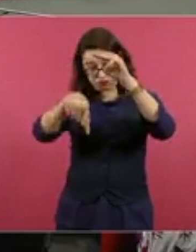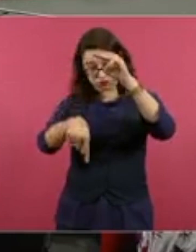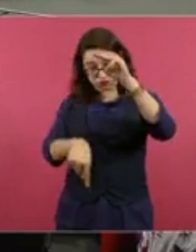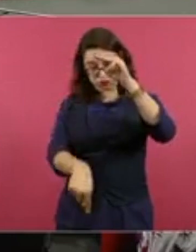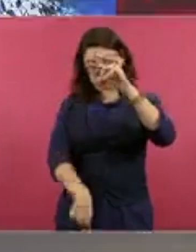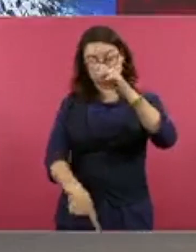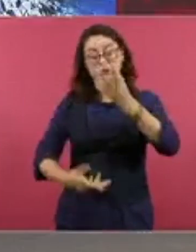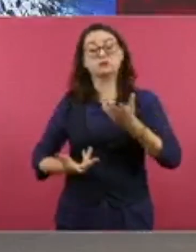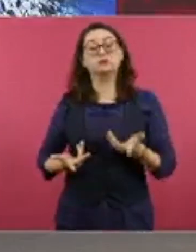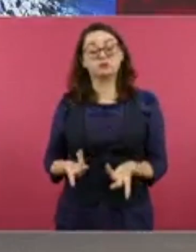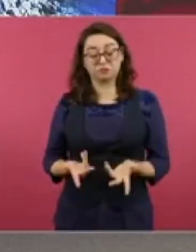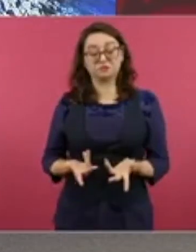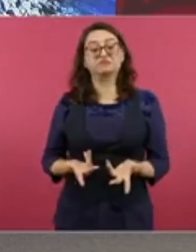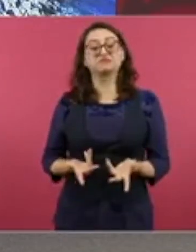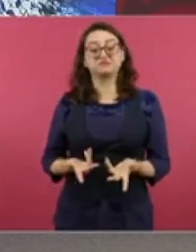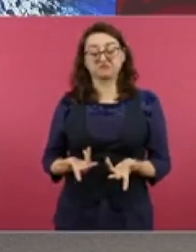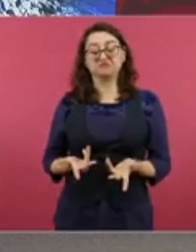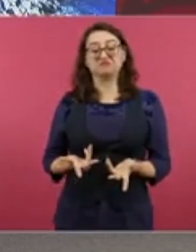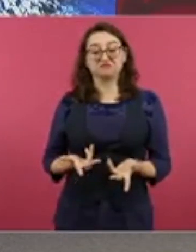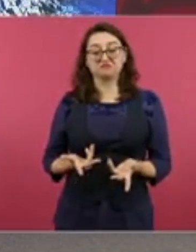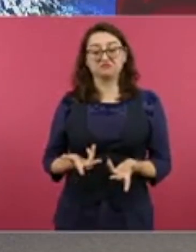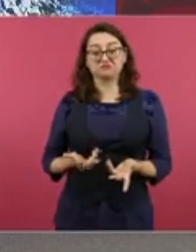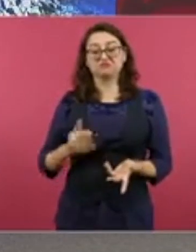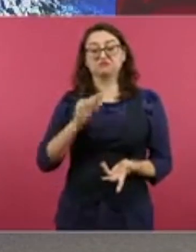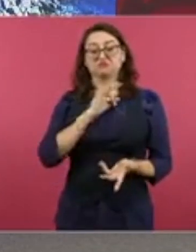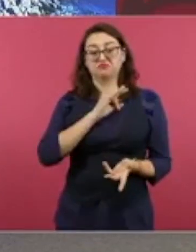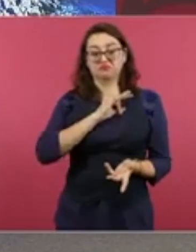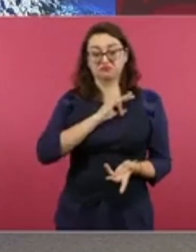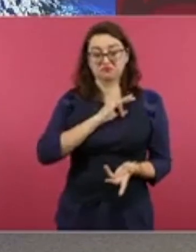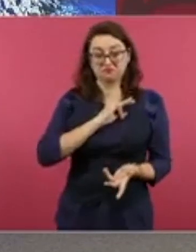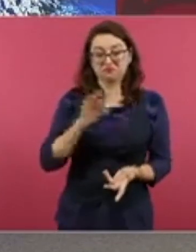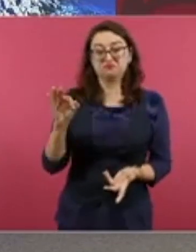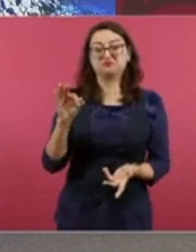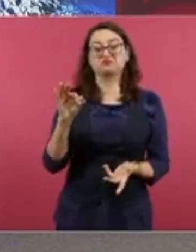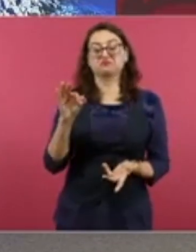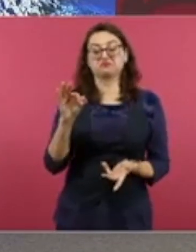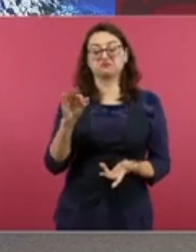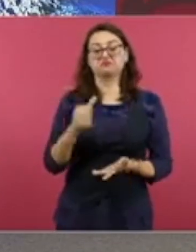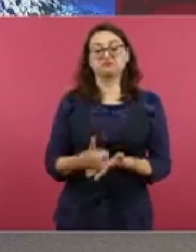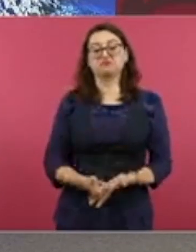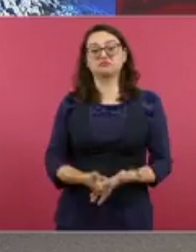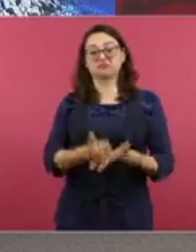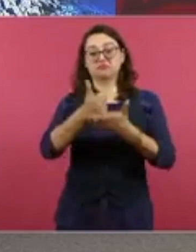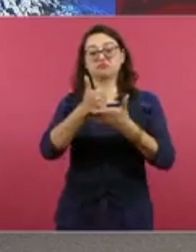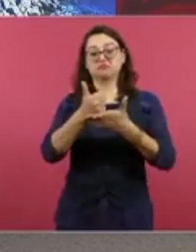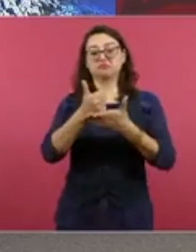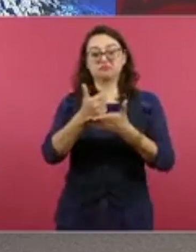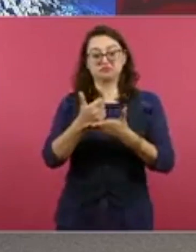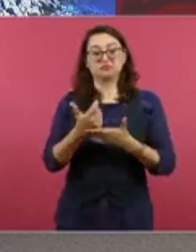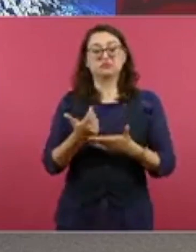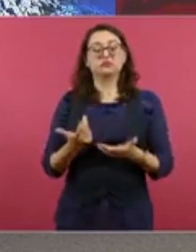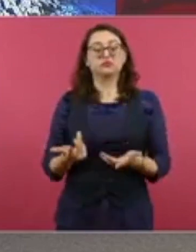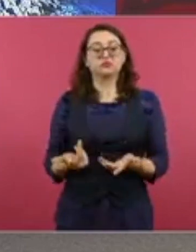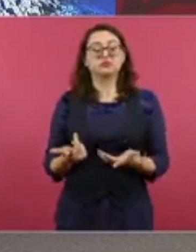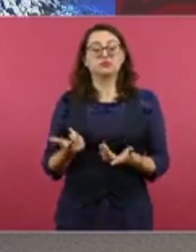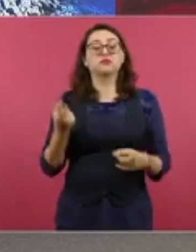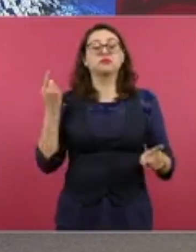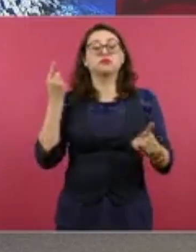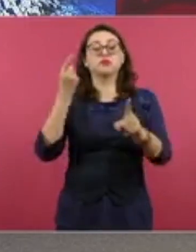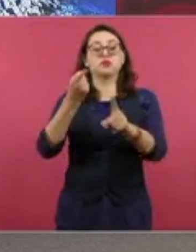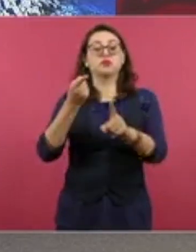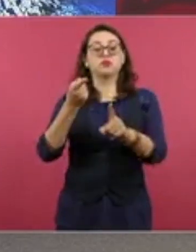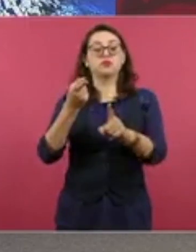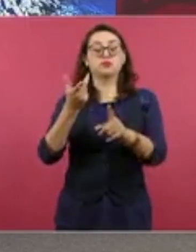único para el Pacífico. Y el propósito, a ver si